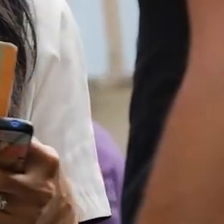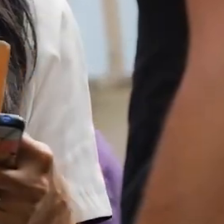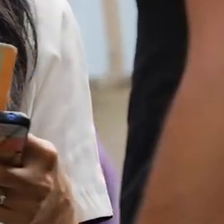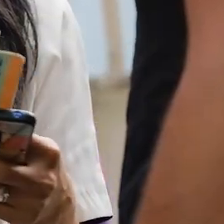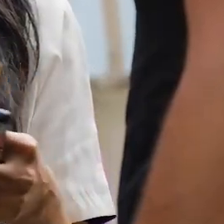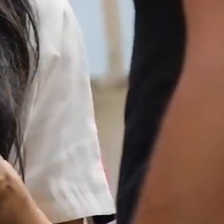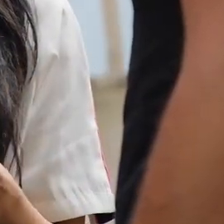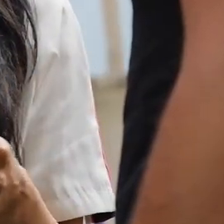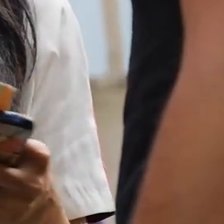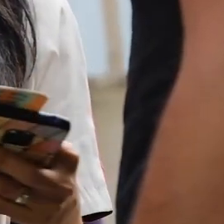La liberación de libros es, prácticas